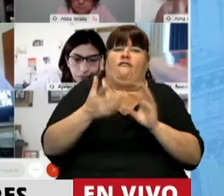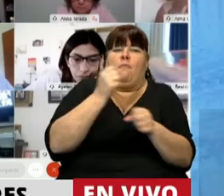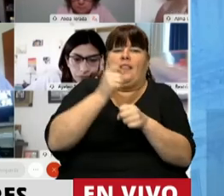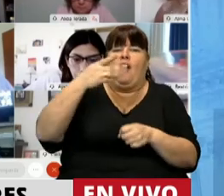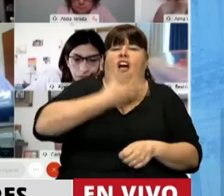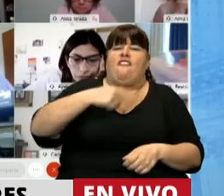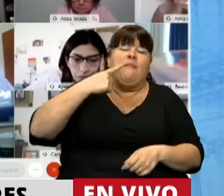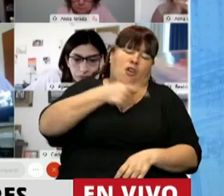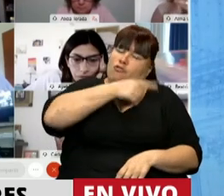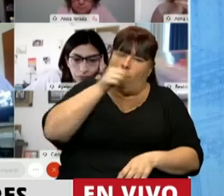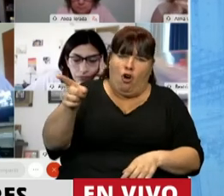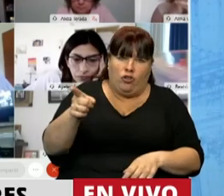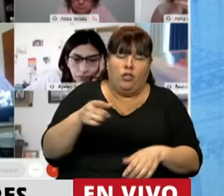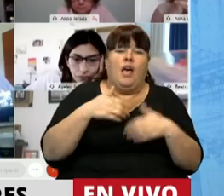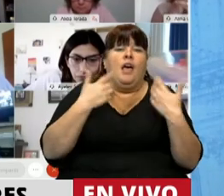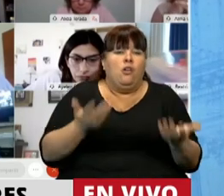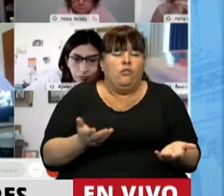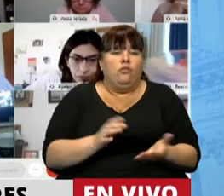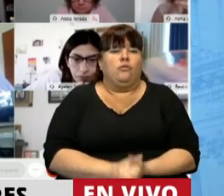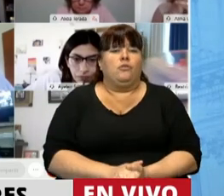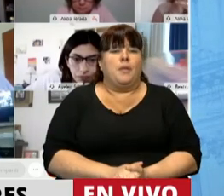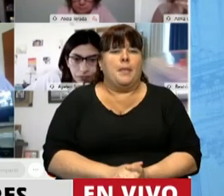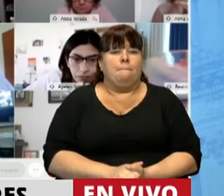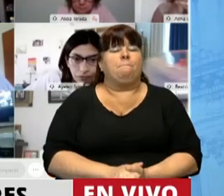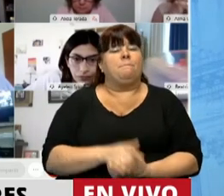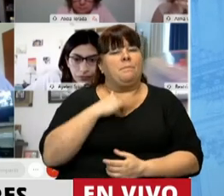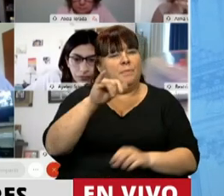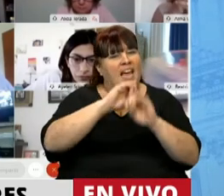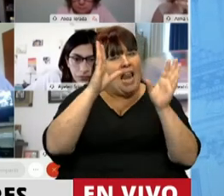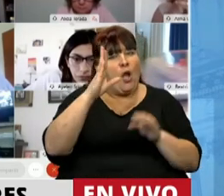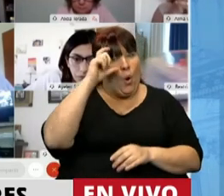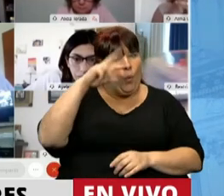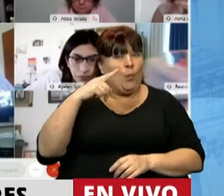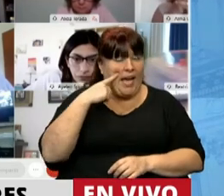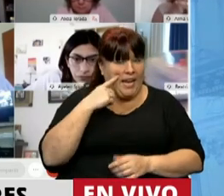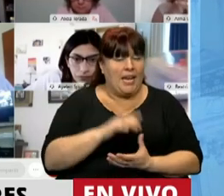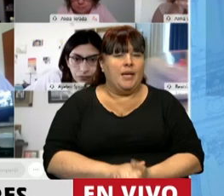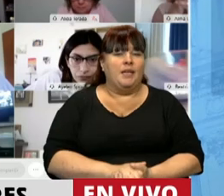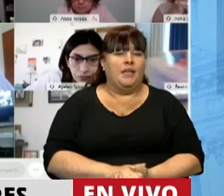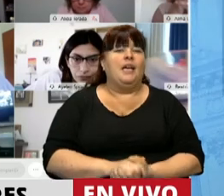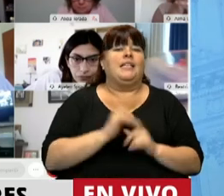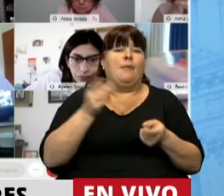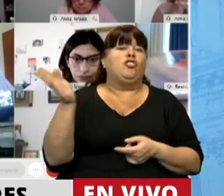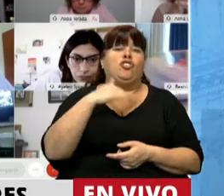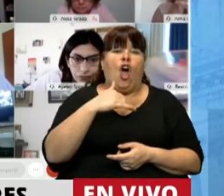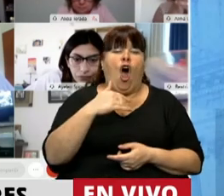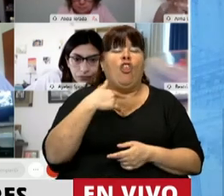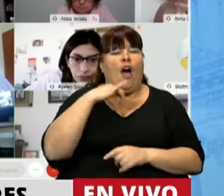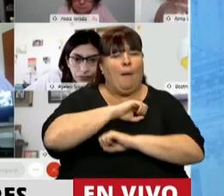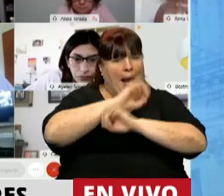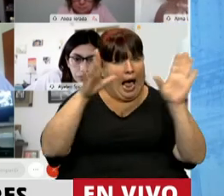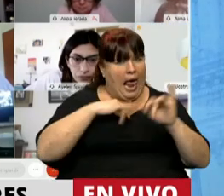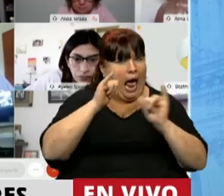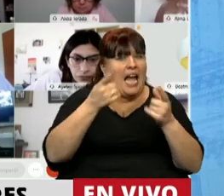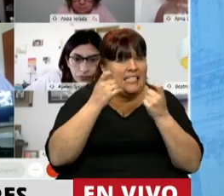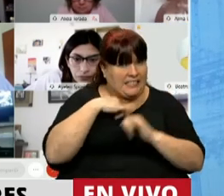del Fondo Monetario Internacional. Entonces, que le quede claro a Bernie y a todos los que le tenga que quedar claro